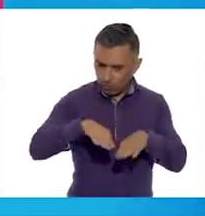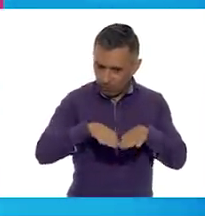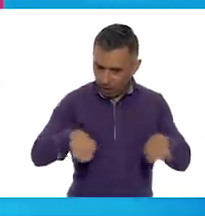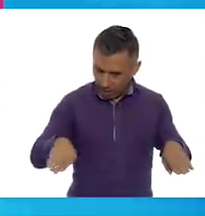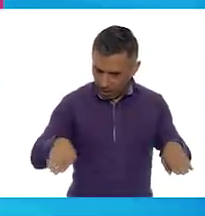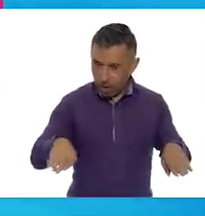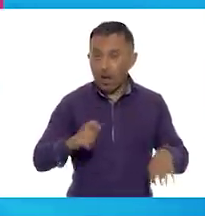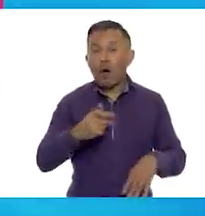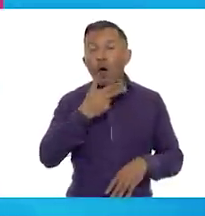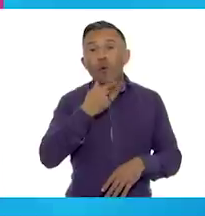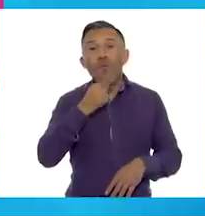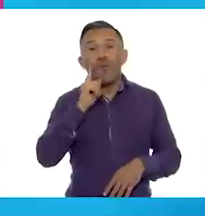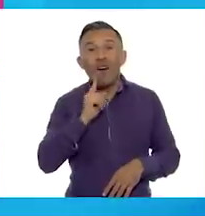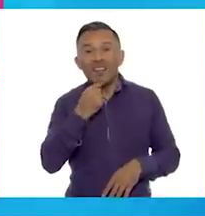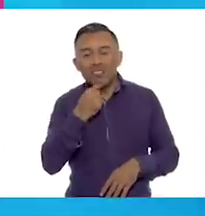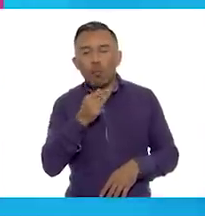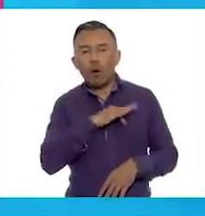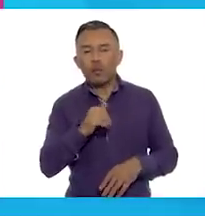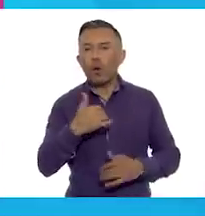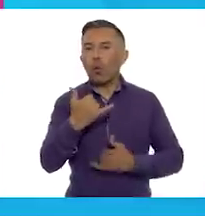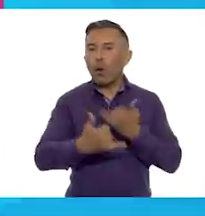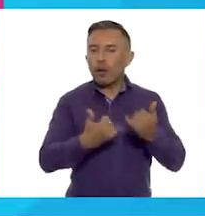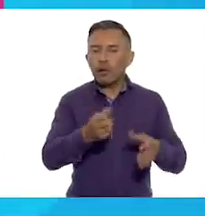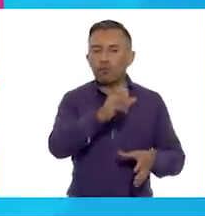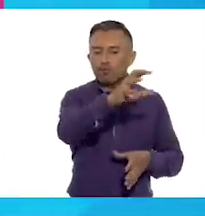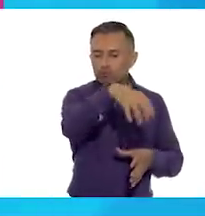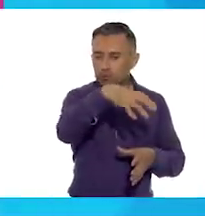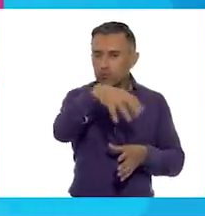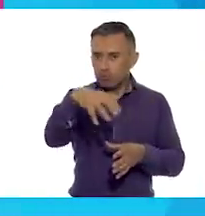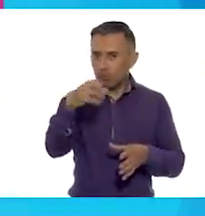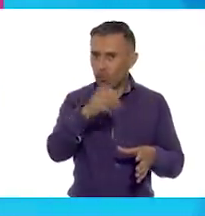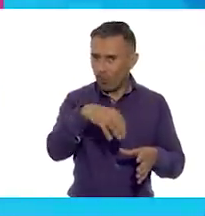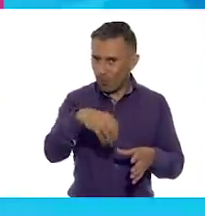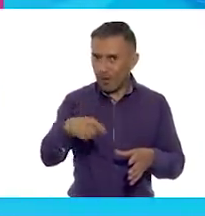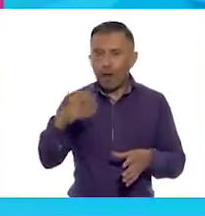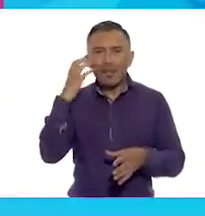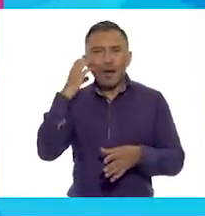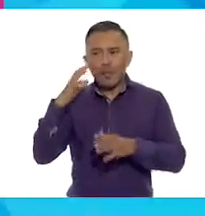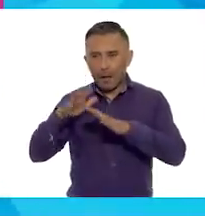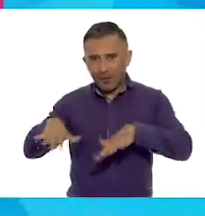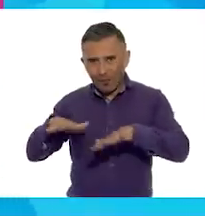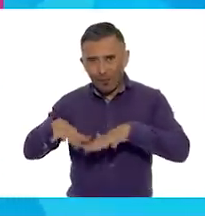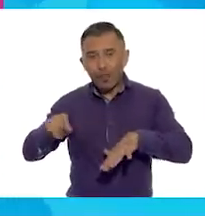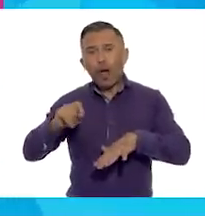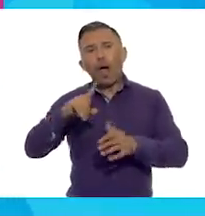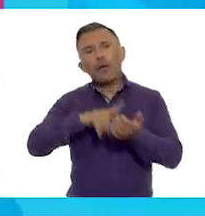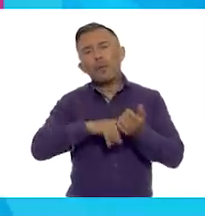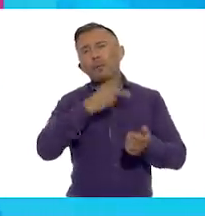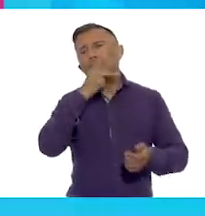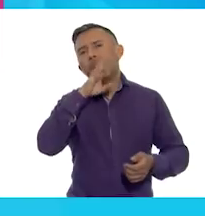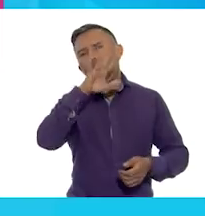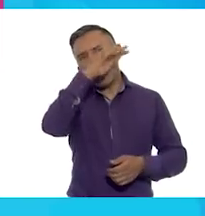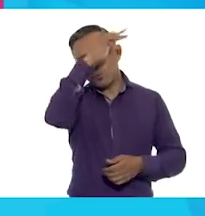sus juguetes, atender su cama, mientras que los adultos se encargan de cocinar o hacer algún mandado en algún lugar lejano.